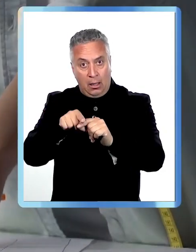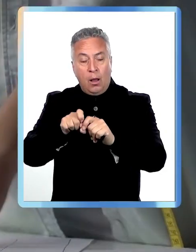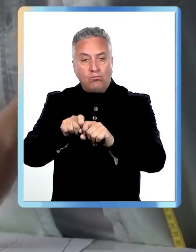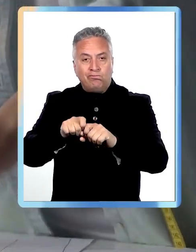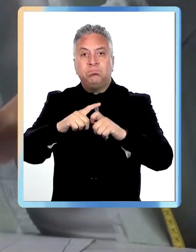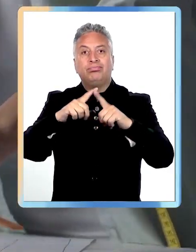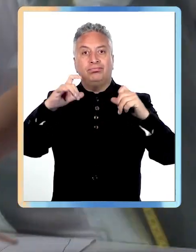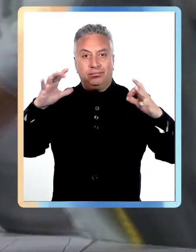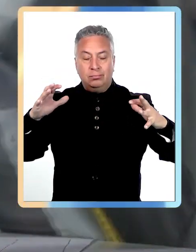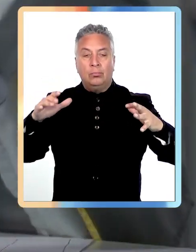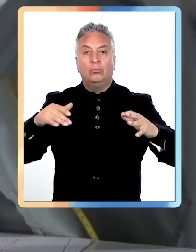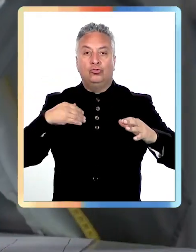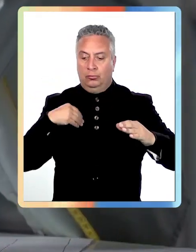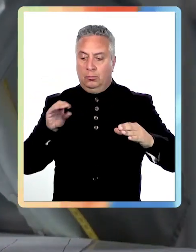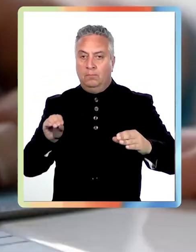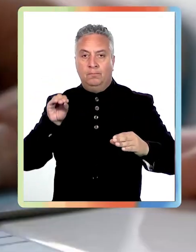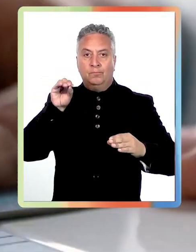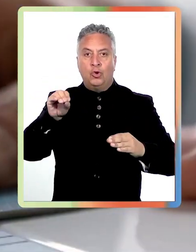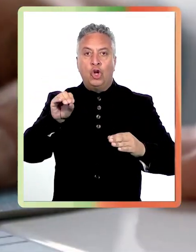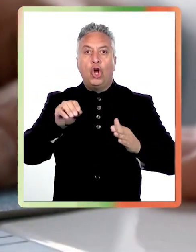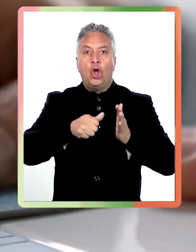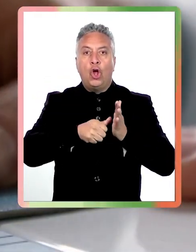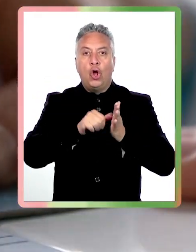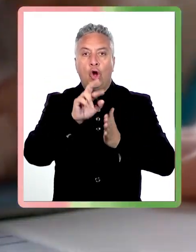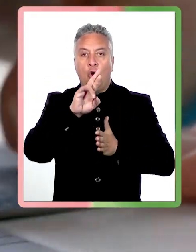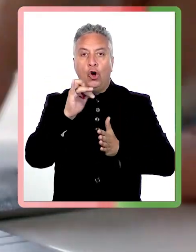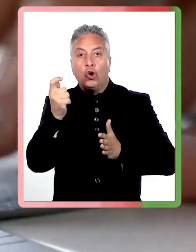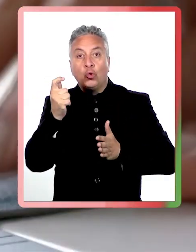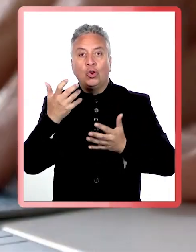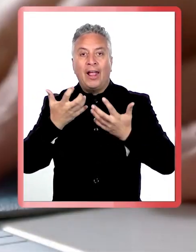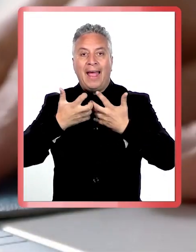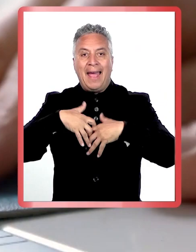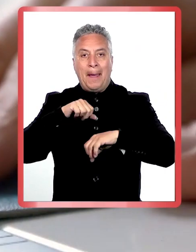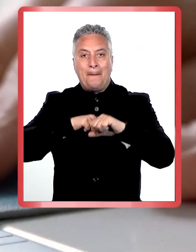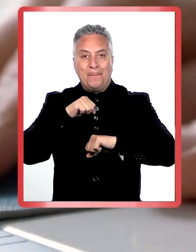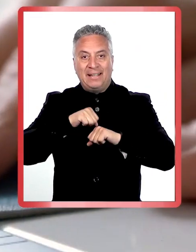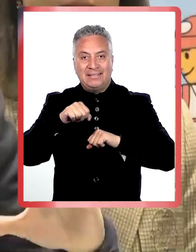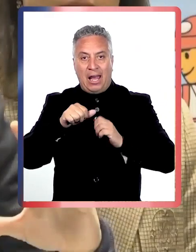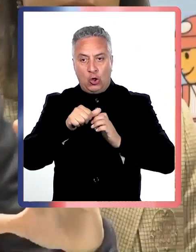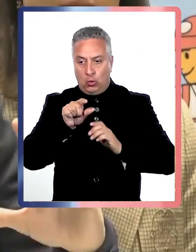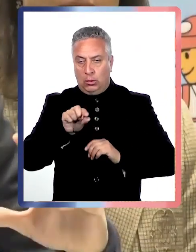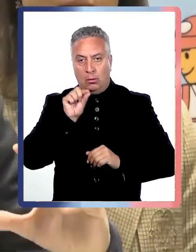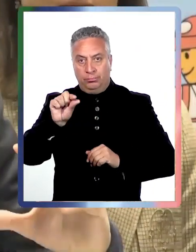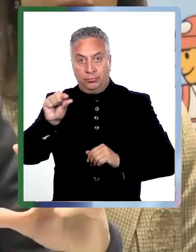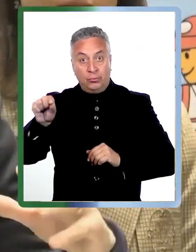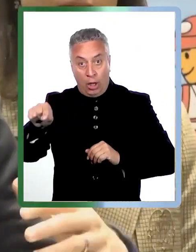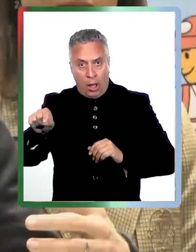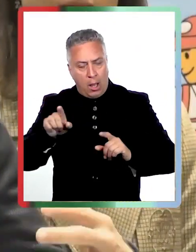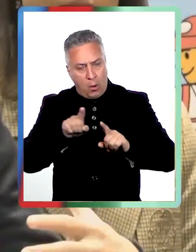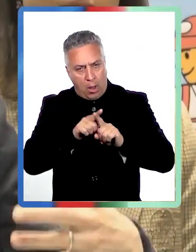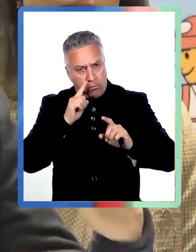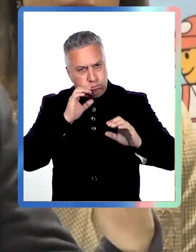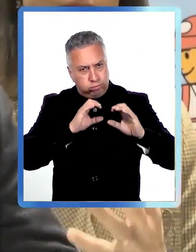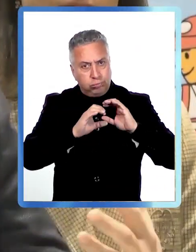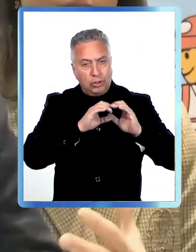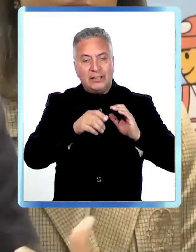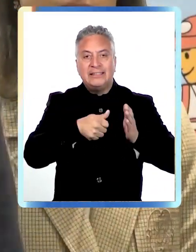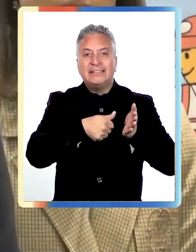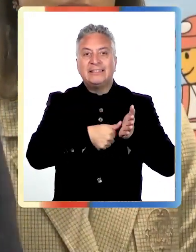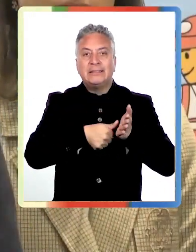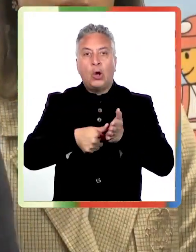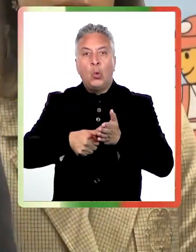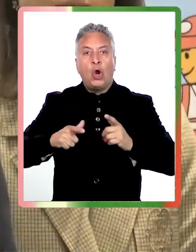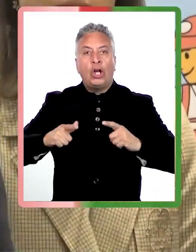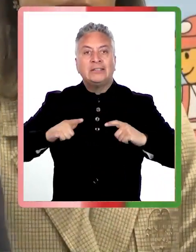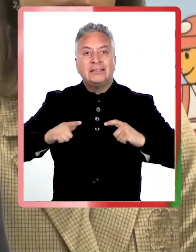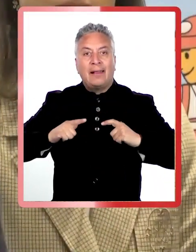allí, tiene que poner el root de su empresa. Una vez que pone el root de su empresa, esa página se comunica con la base de datos del seguro de cesantía, donde